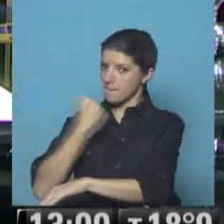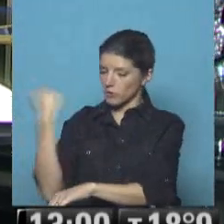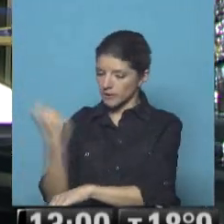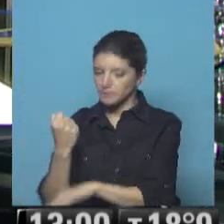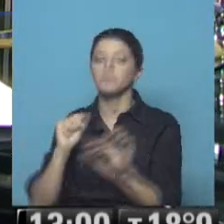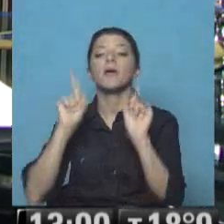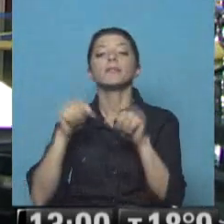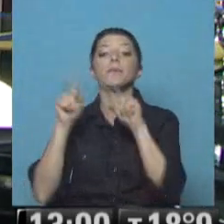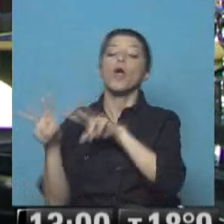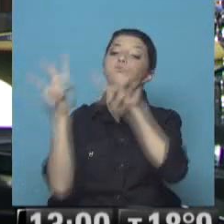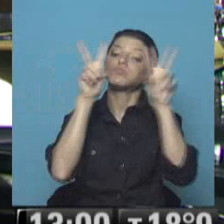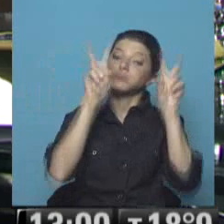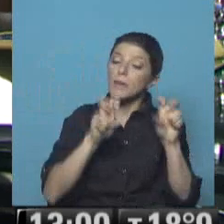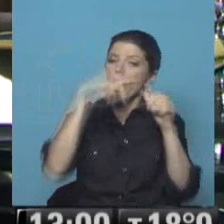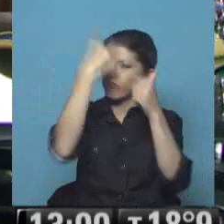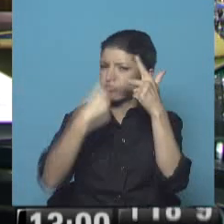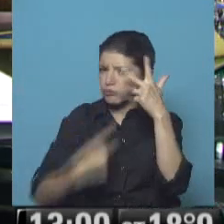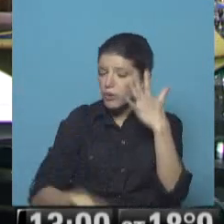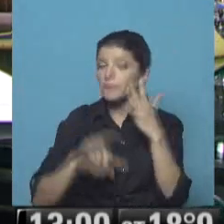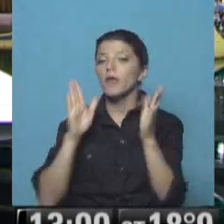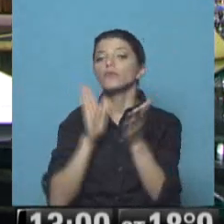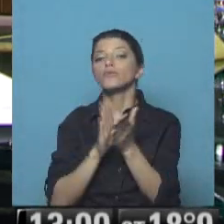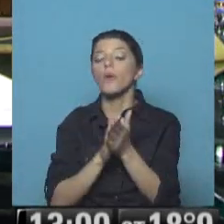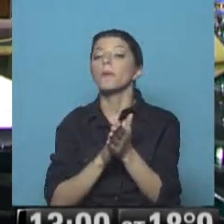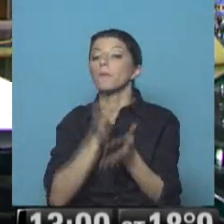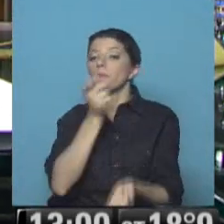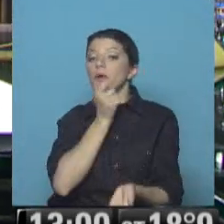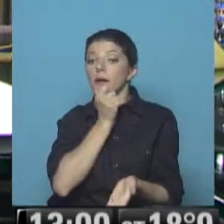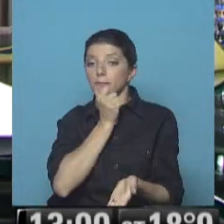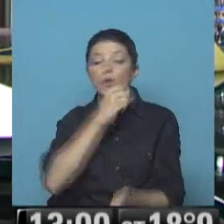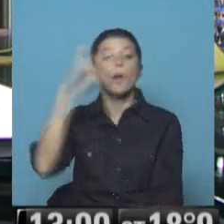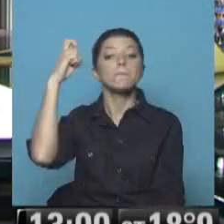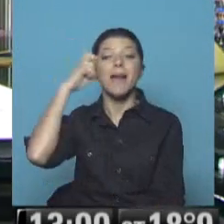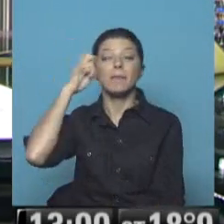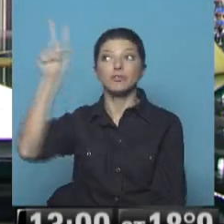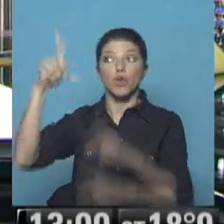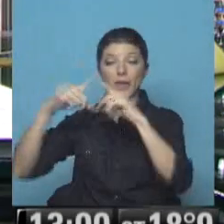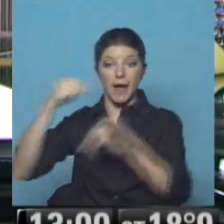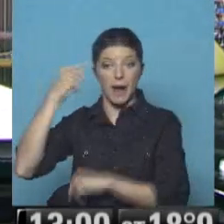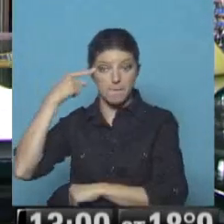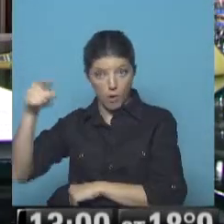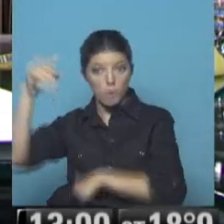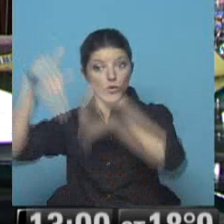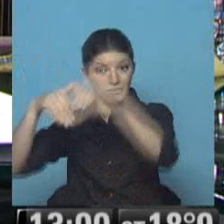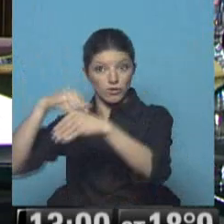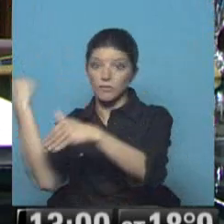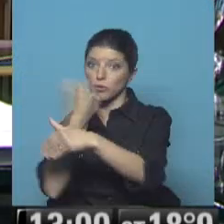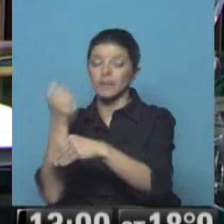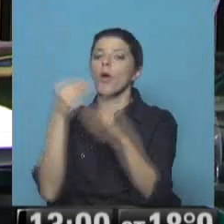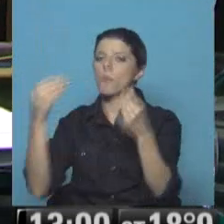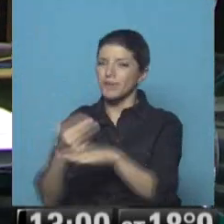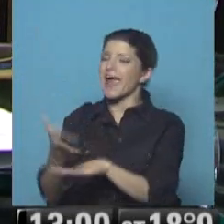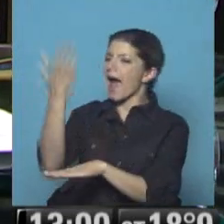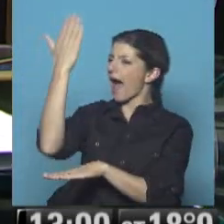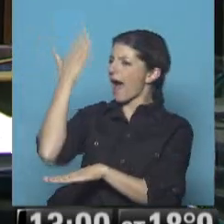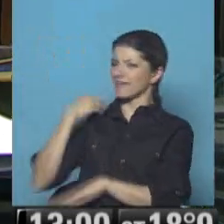por supuesto, la agenda internacional muy importantes, la votación en el Parlamento japonés que le permite, por primera vez después de la Segunda